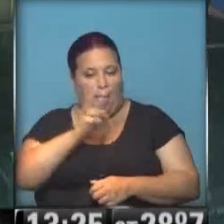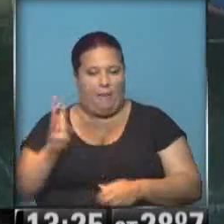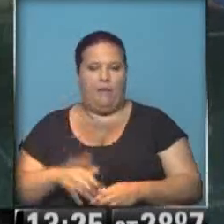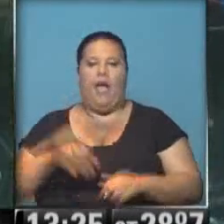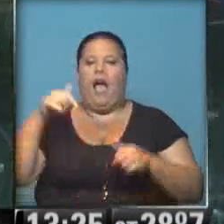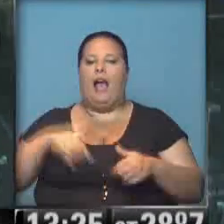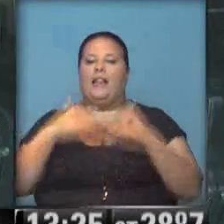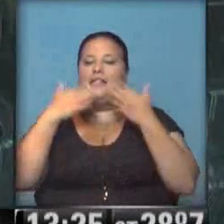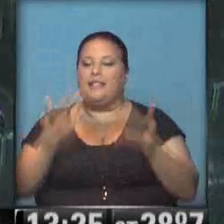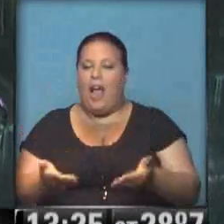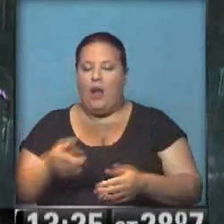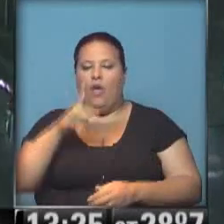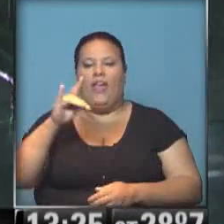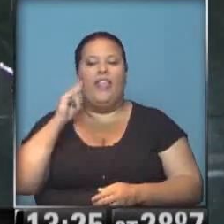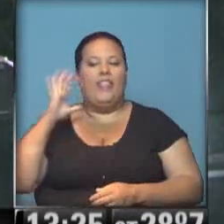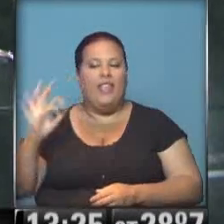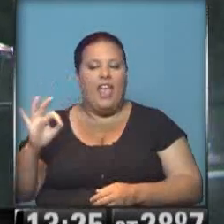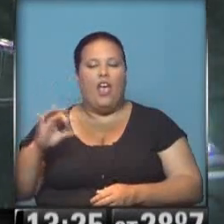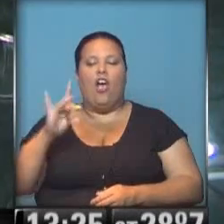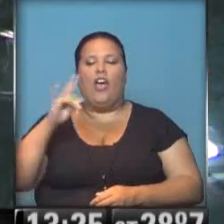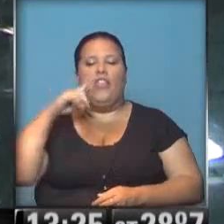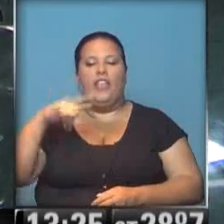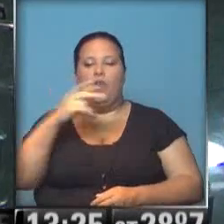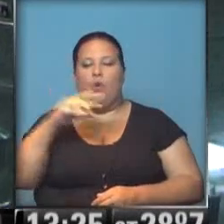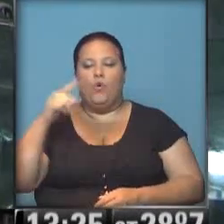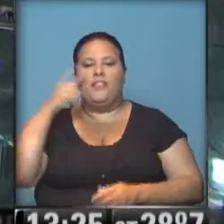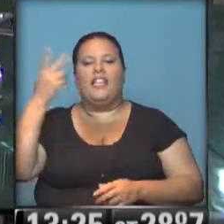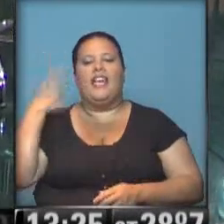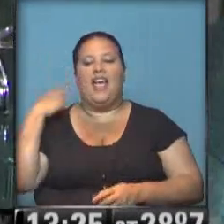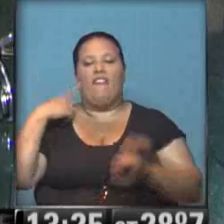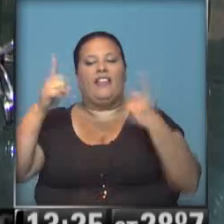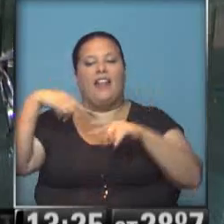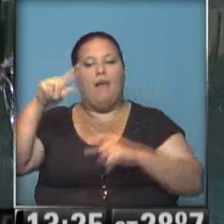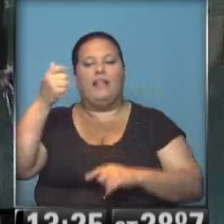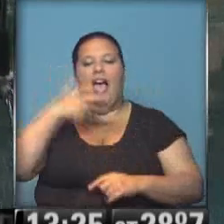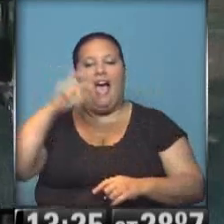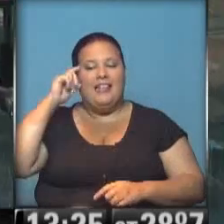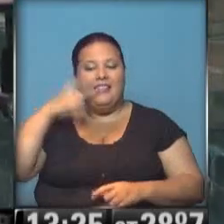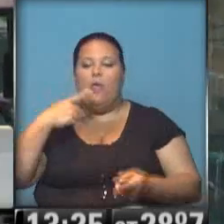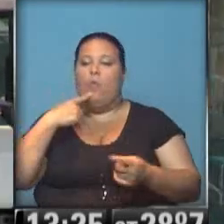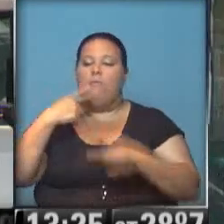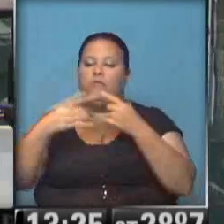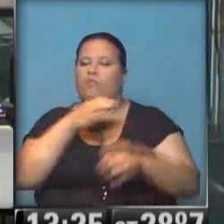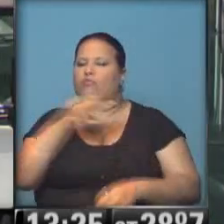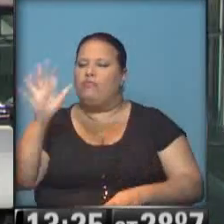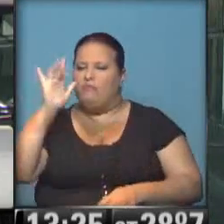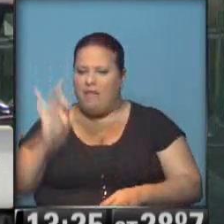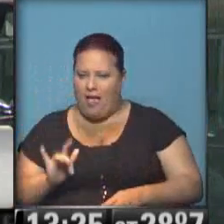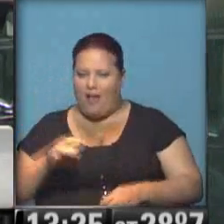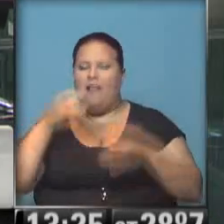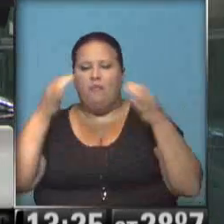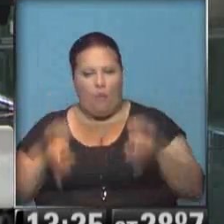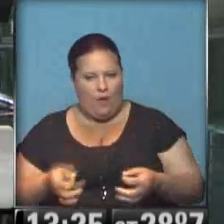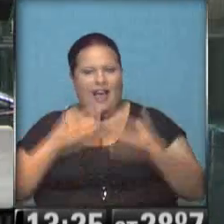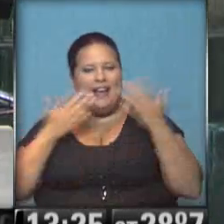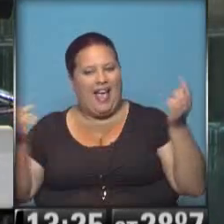Vamos a saludar ahora a Diego Dinucci, jefe de trámites de ANSES, para responder todas sus consultas como todos los miércoles. ¿Cómo te va, Diego? Muy bien, Agus.